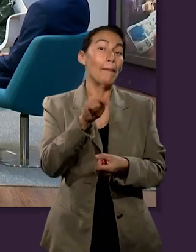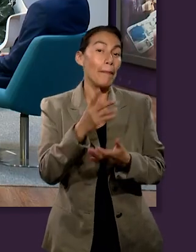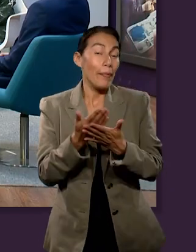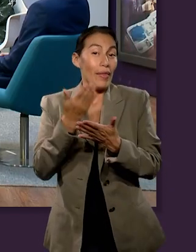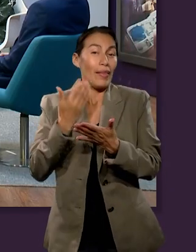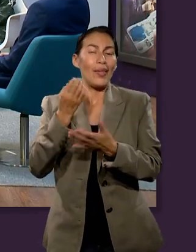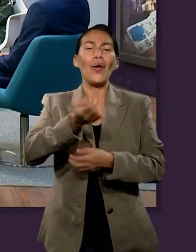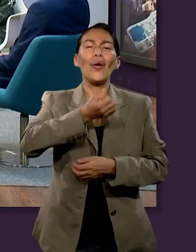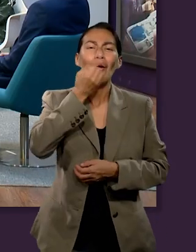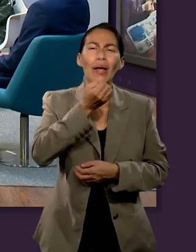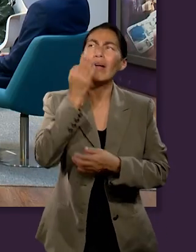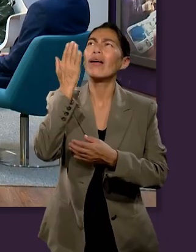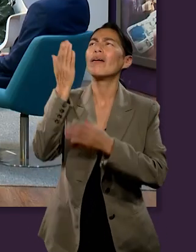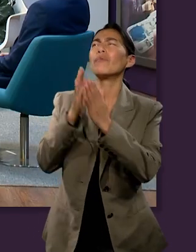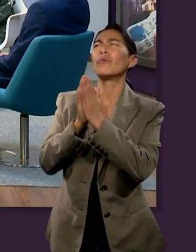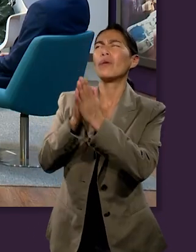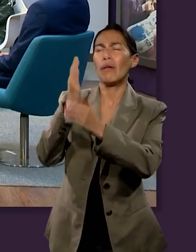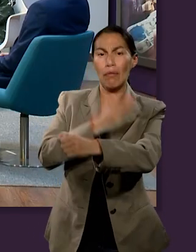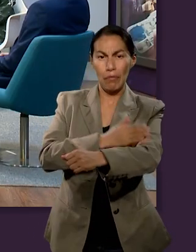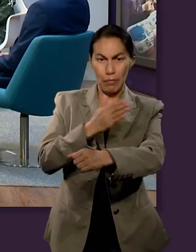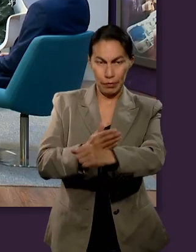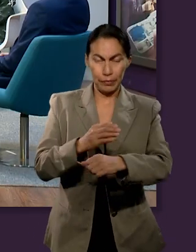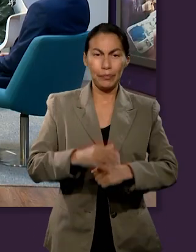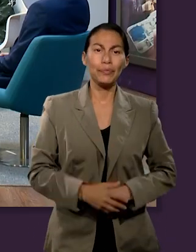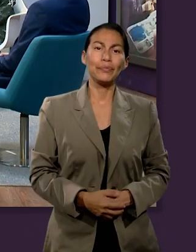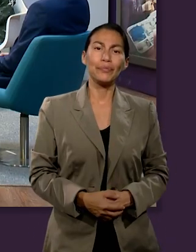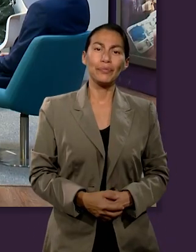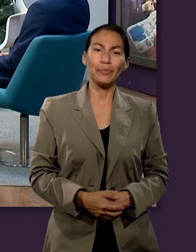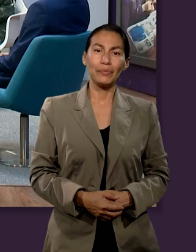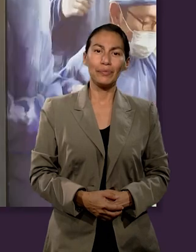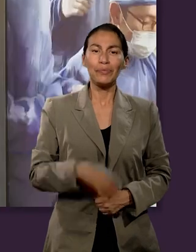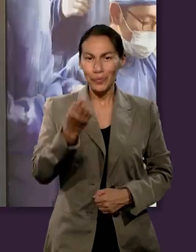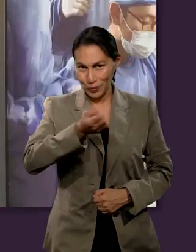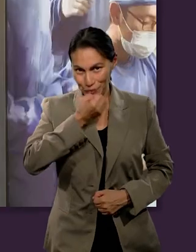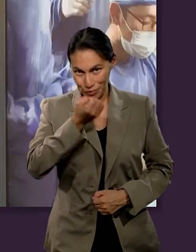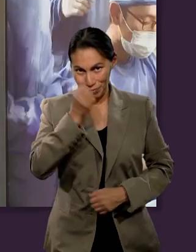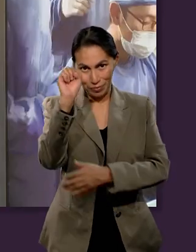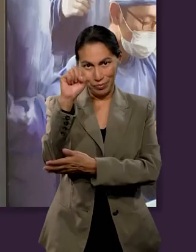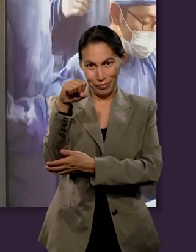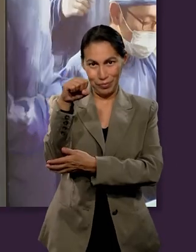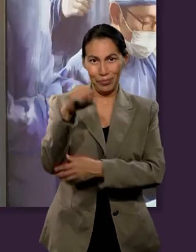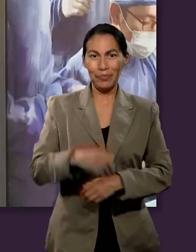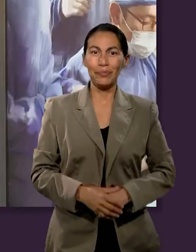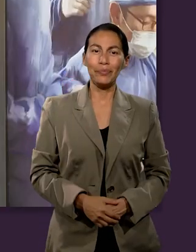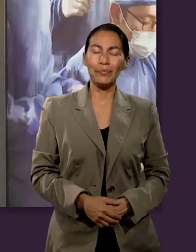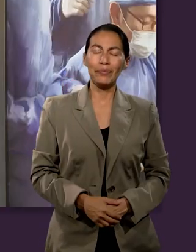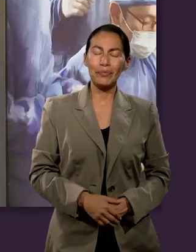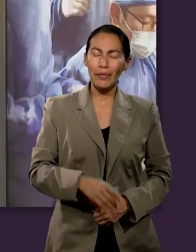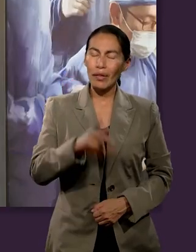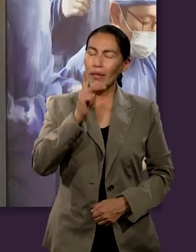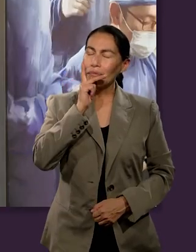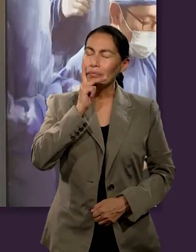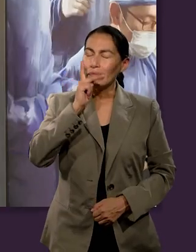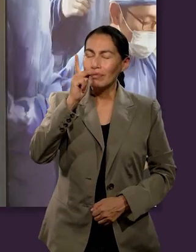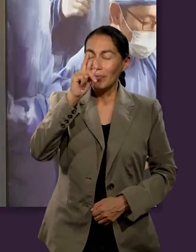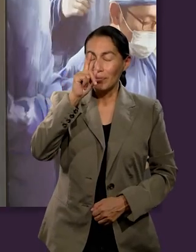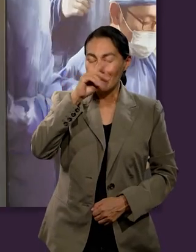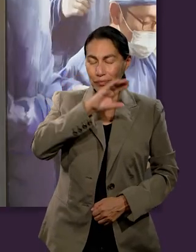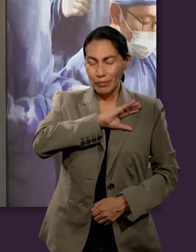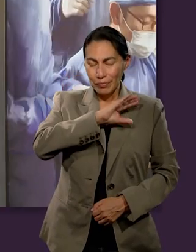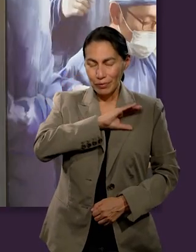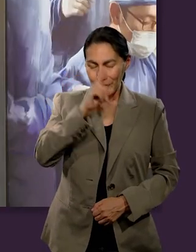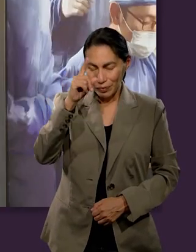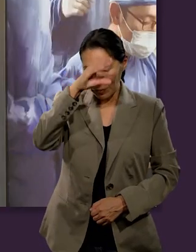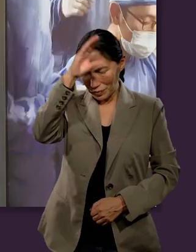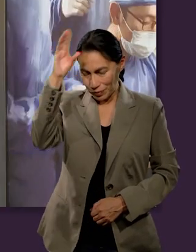de esto vamos a orar para pedirle a Dios que nos acompañe en este repaso. Vamos a orar. Inclinamos el rostro. Querido Padre que estás en